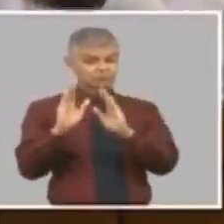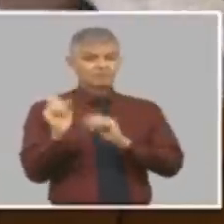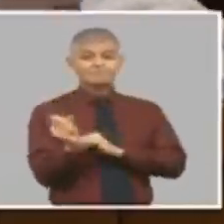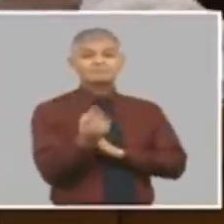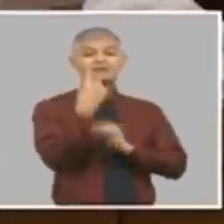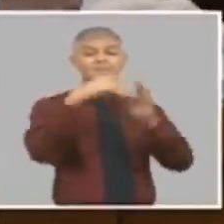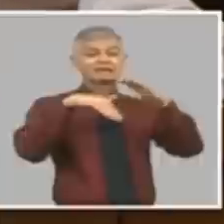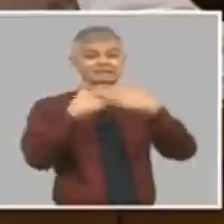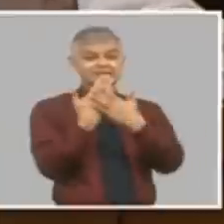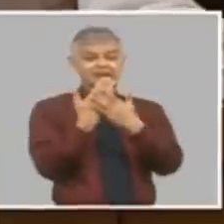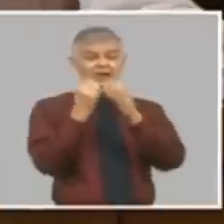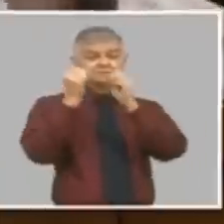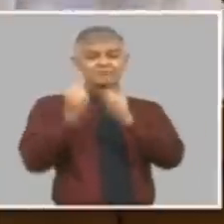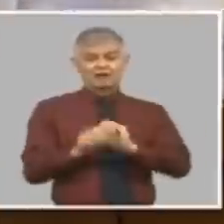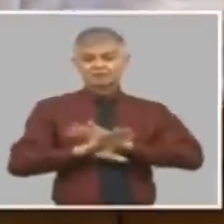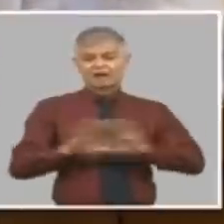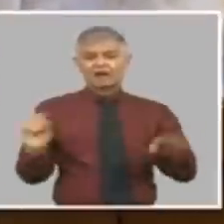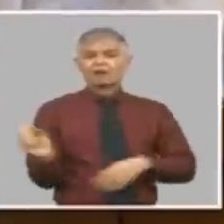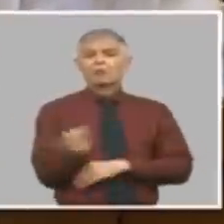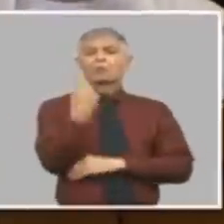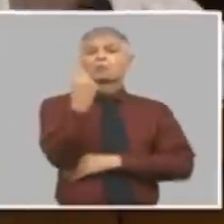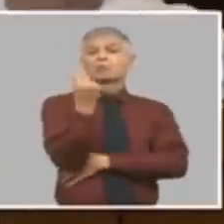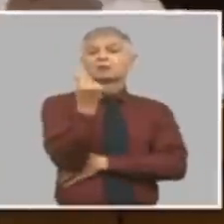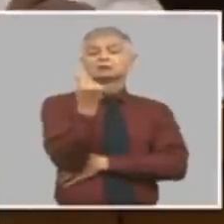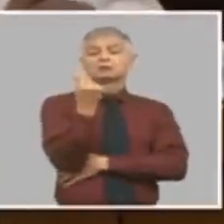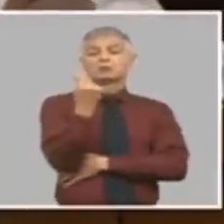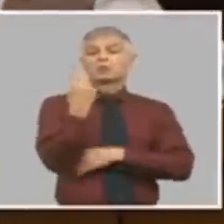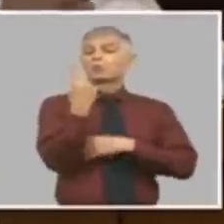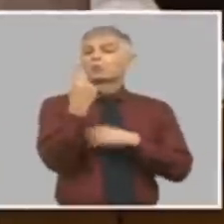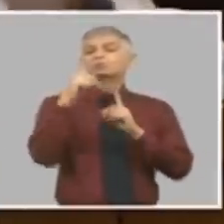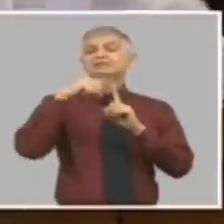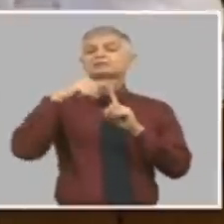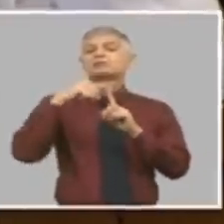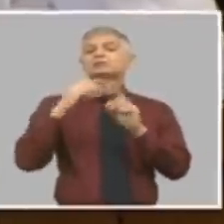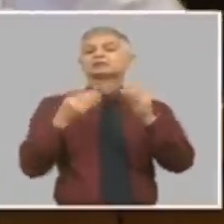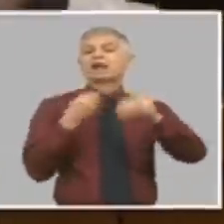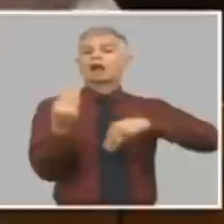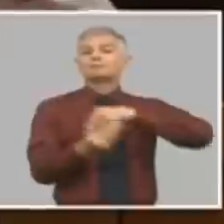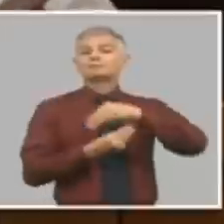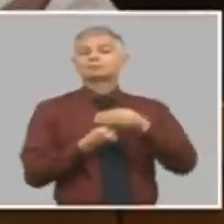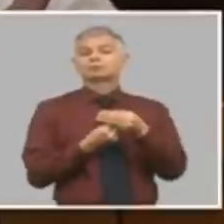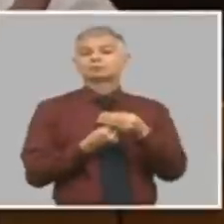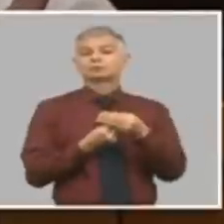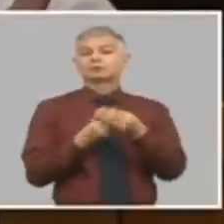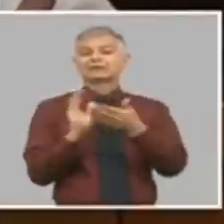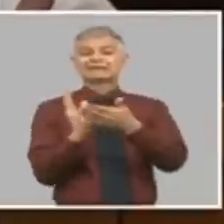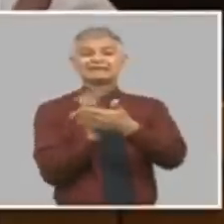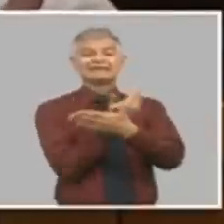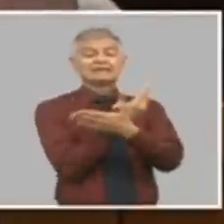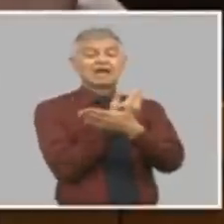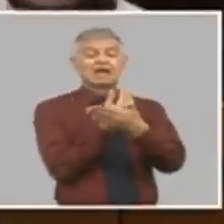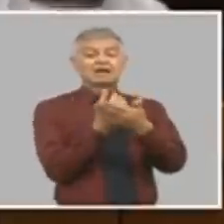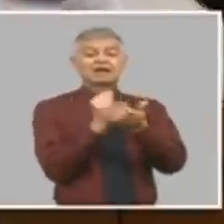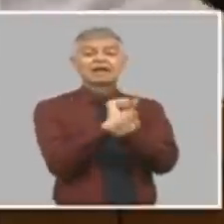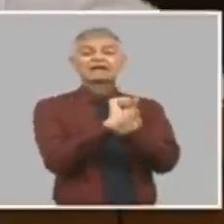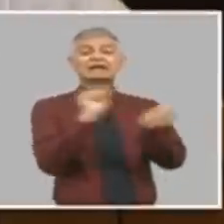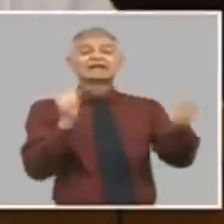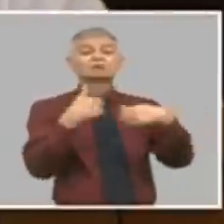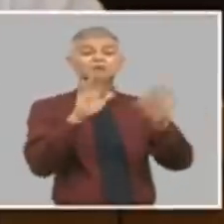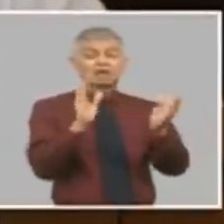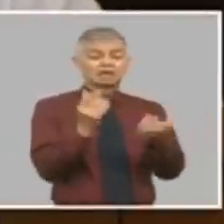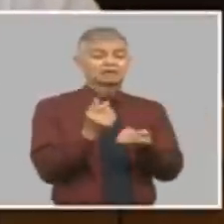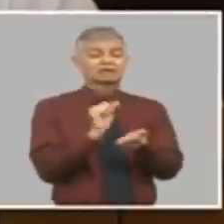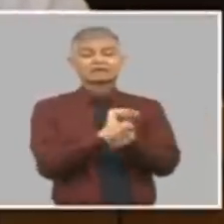quedarse con una moneda tener un solo tipo cambio quitar subsidios y gratuidades y